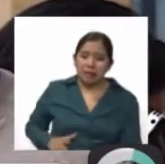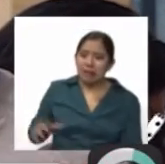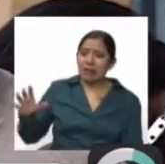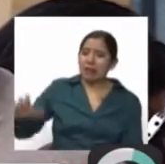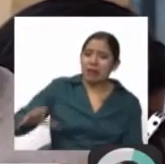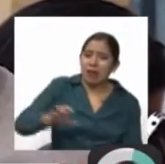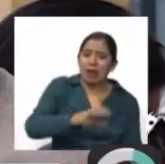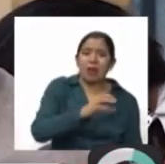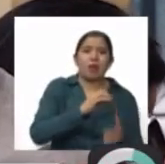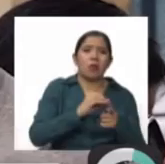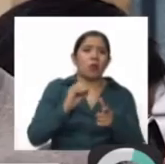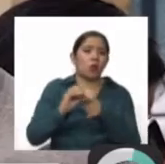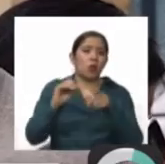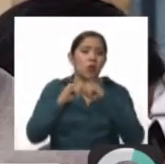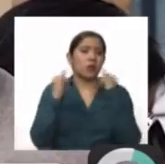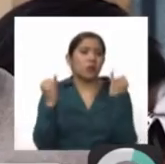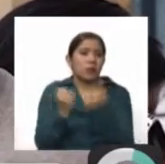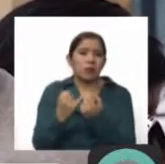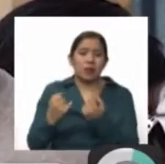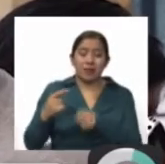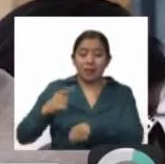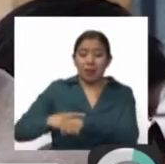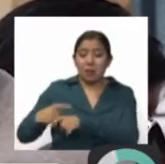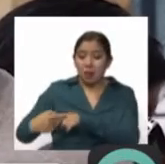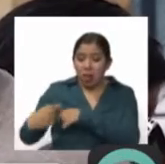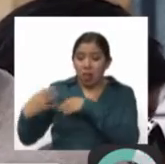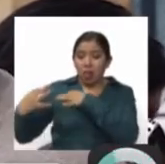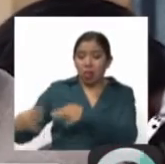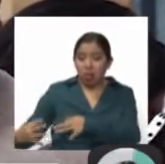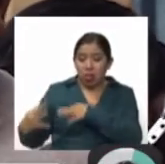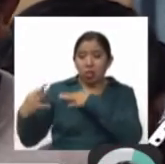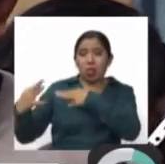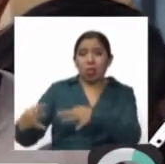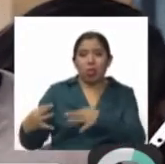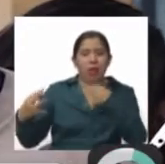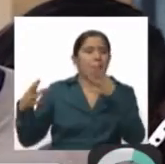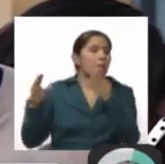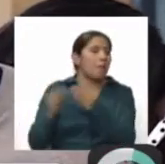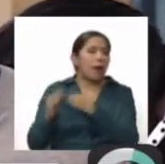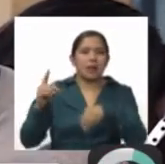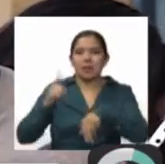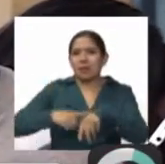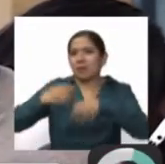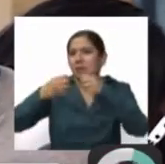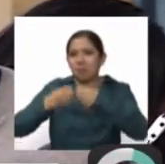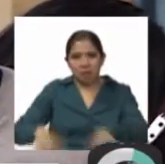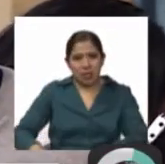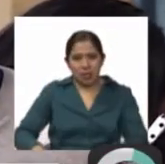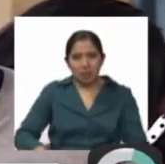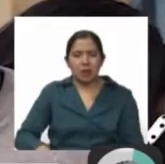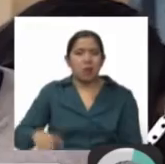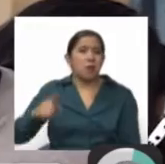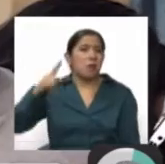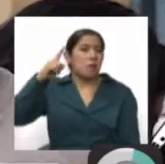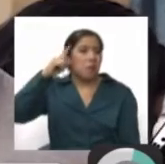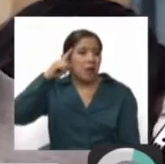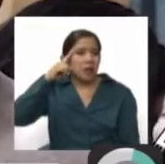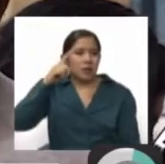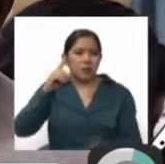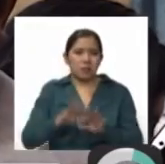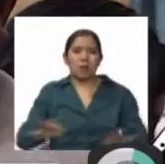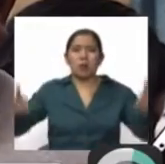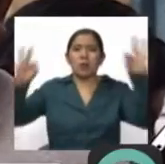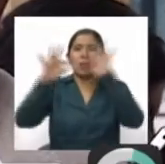retarden su ejecución y pueda haber mayor burocracia. Habría que ver bajo qué montos, bajo qué